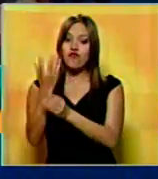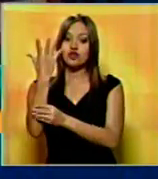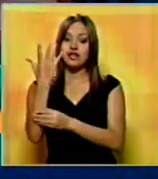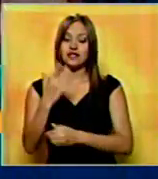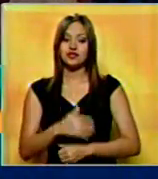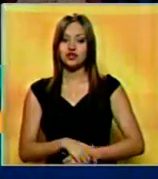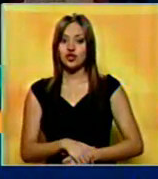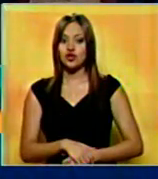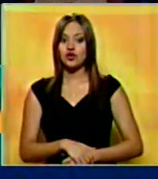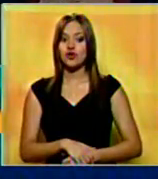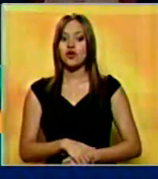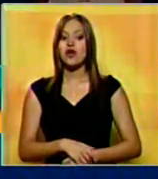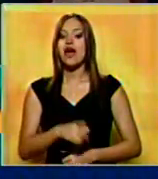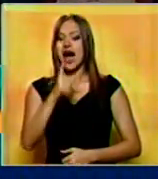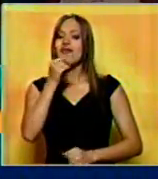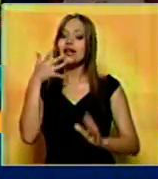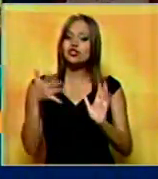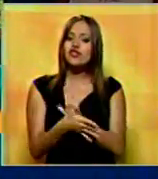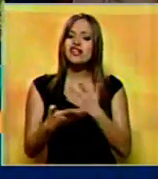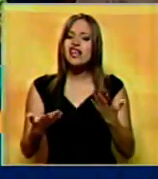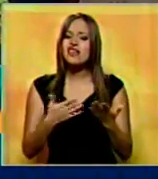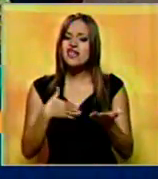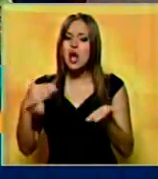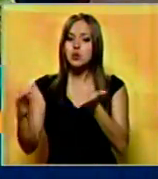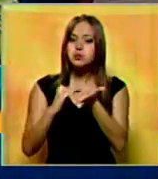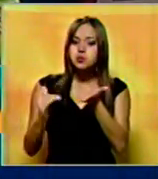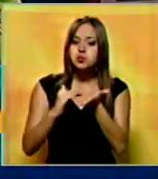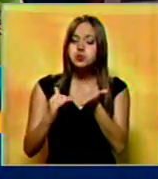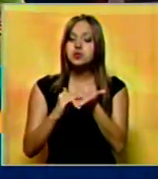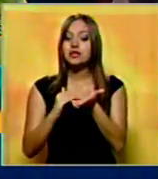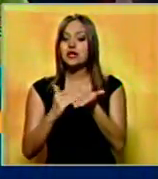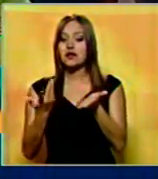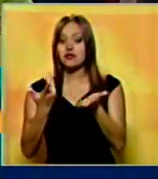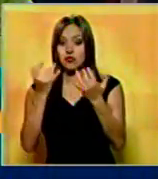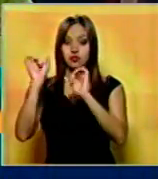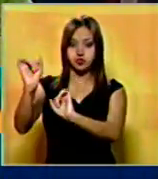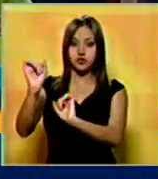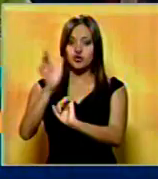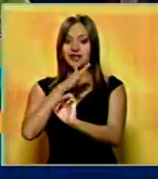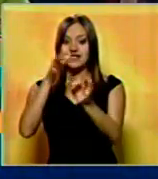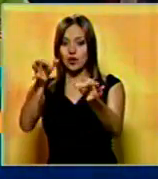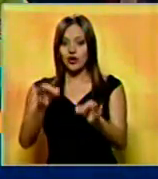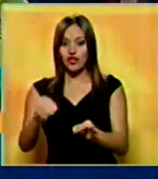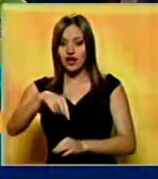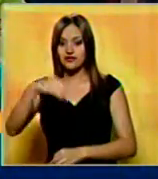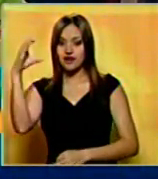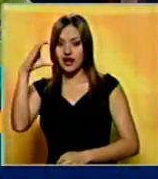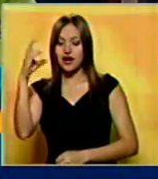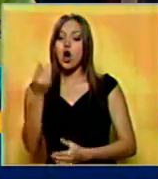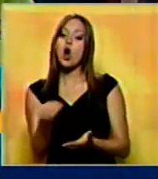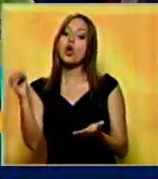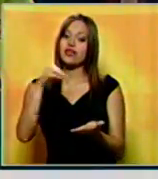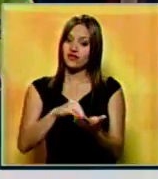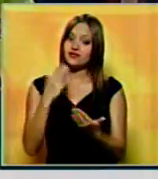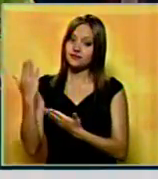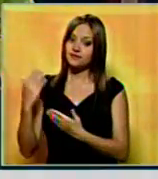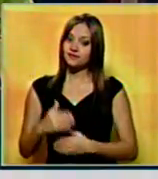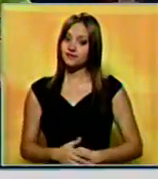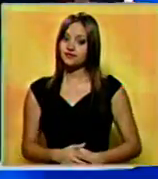Leocenis García, en aras después de buscar soluciones para combatir la inseguridad acá en Caracas. Regresamos con ustedes al estudio.